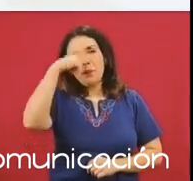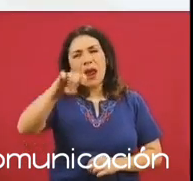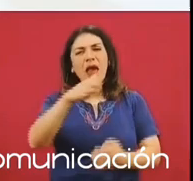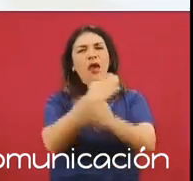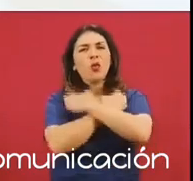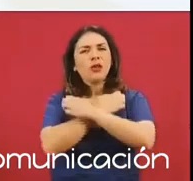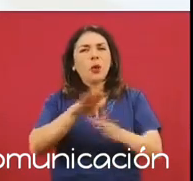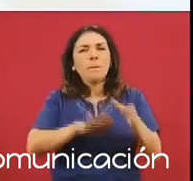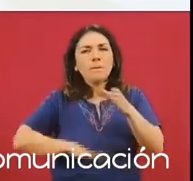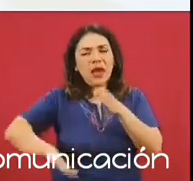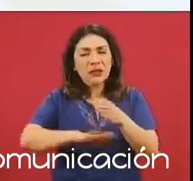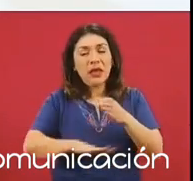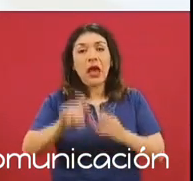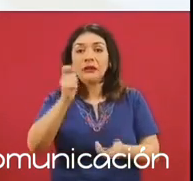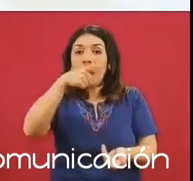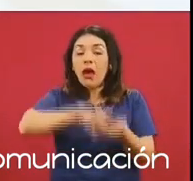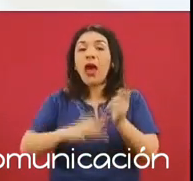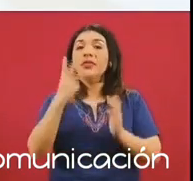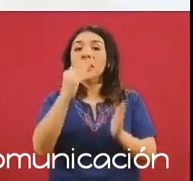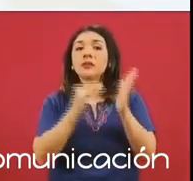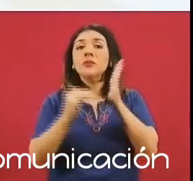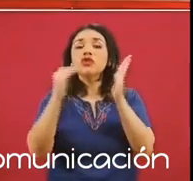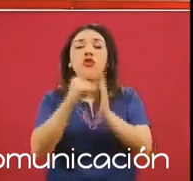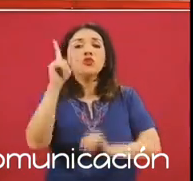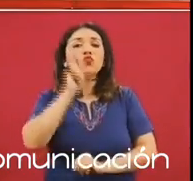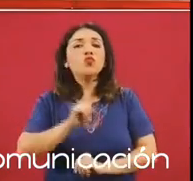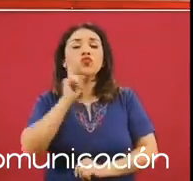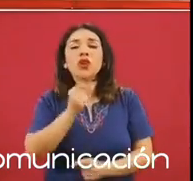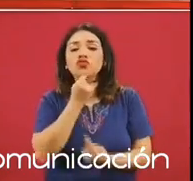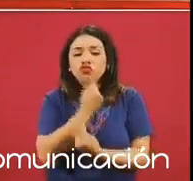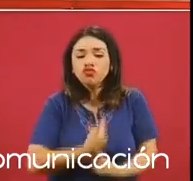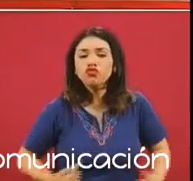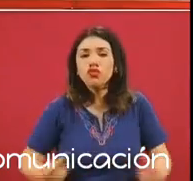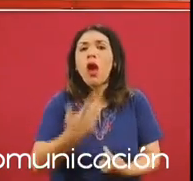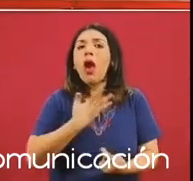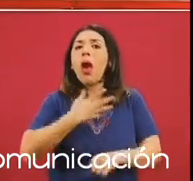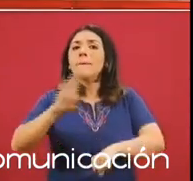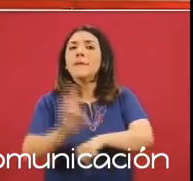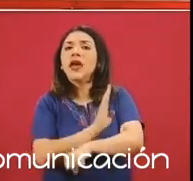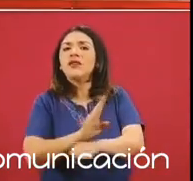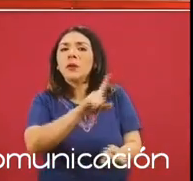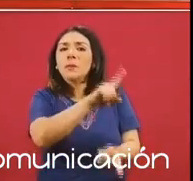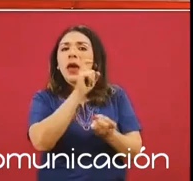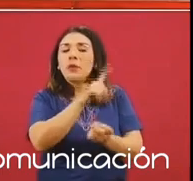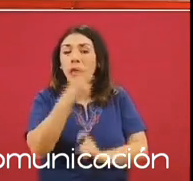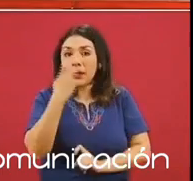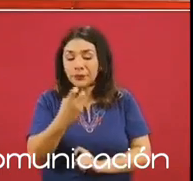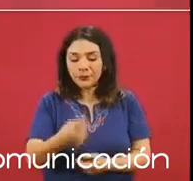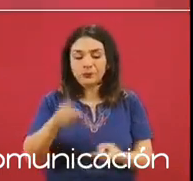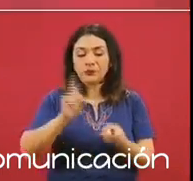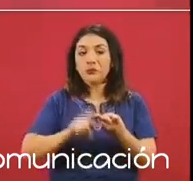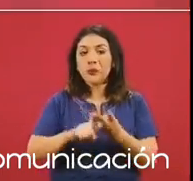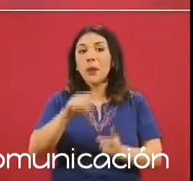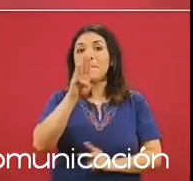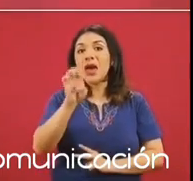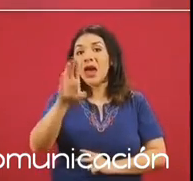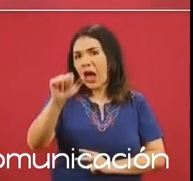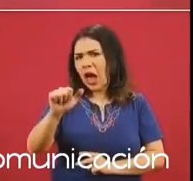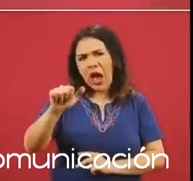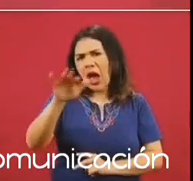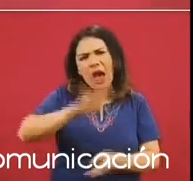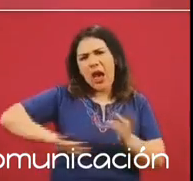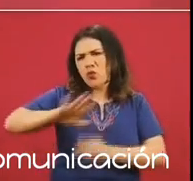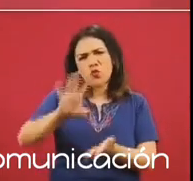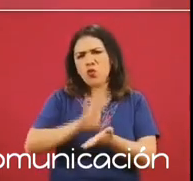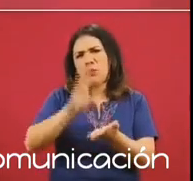básica, tres millones de niñas son beneficiarias de este programa. En el caso de las becas en general de